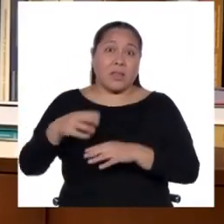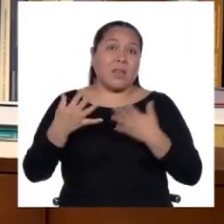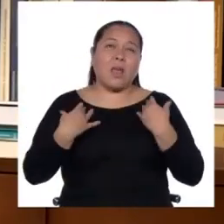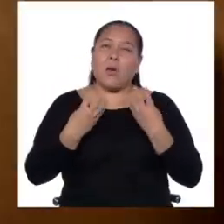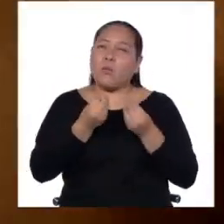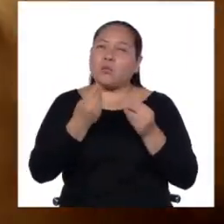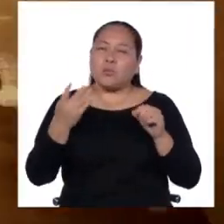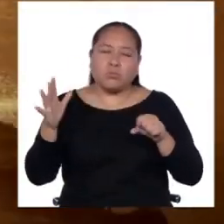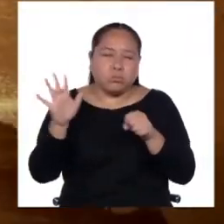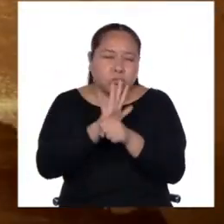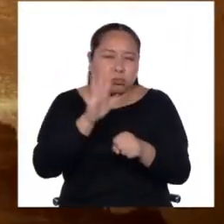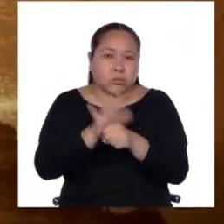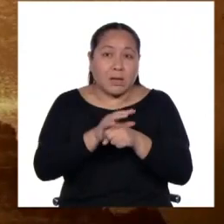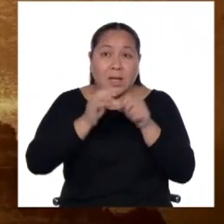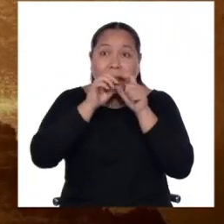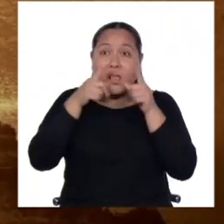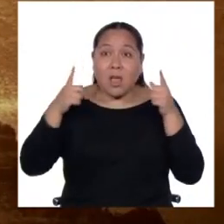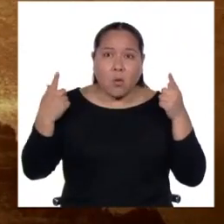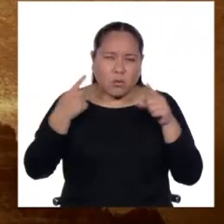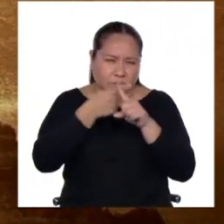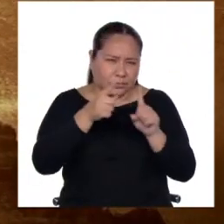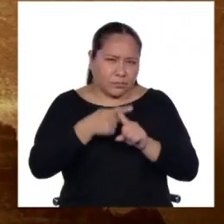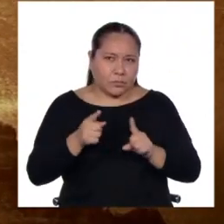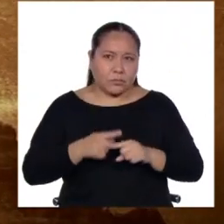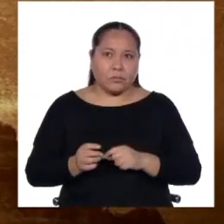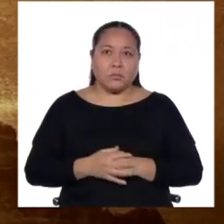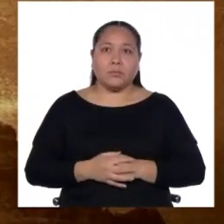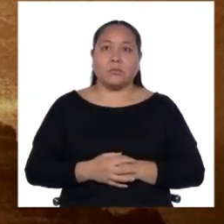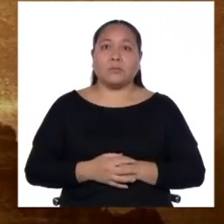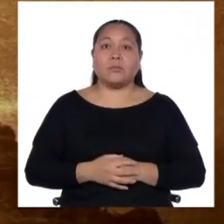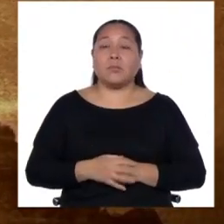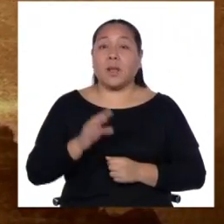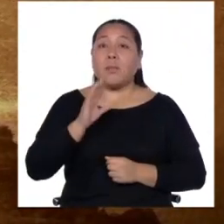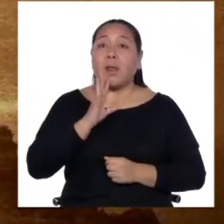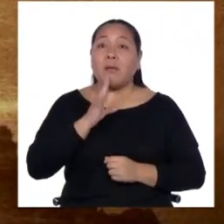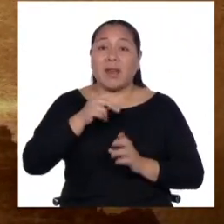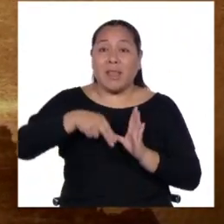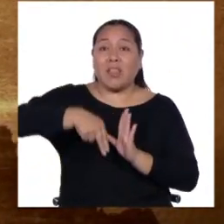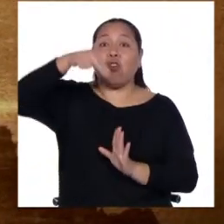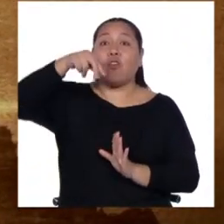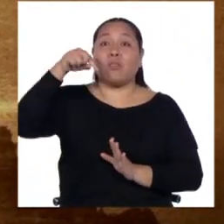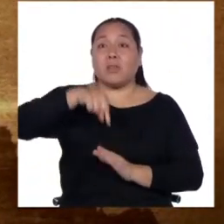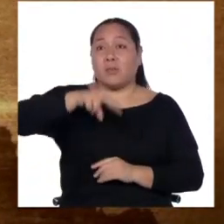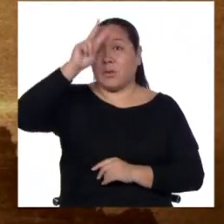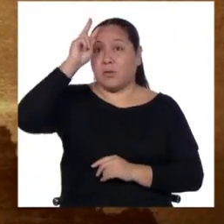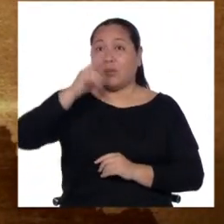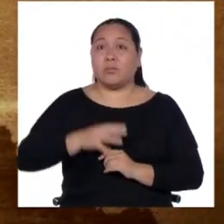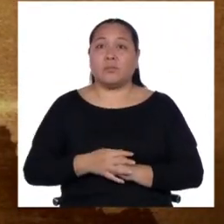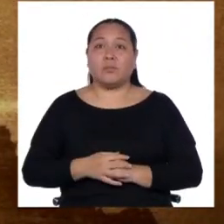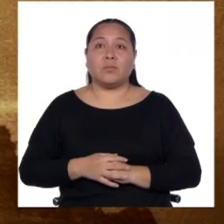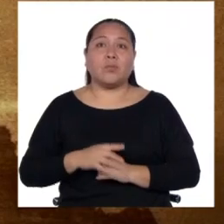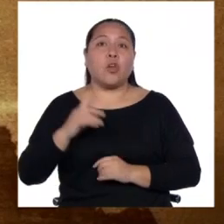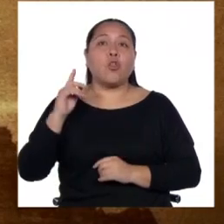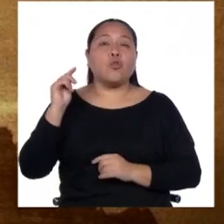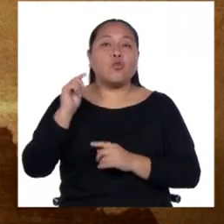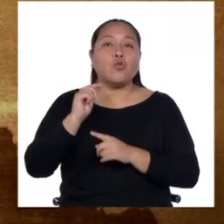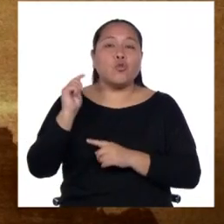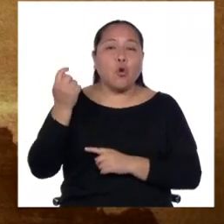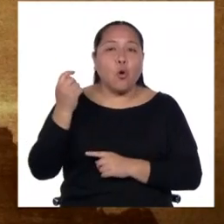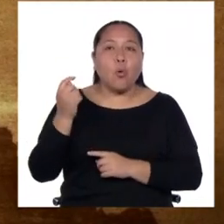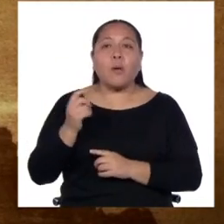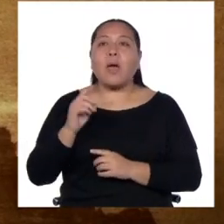compleja lingüísticamente hablando, para hablar solamente del norte del Perú. Lo que actualmente es Tumbe, Espiura,